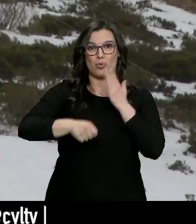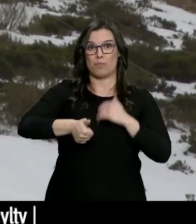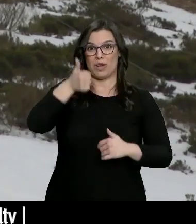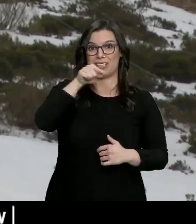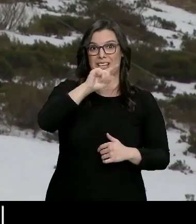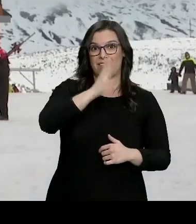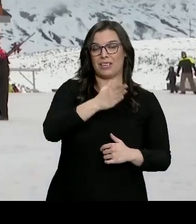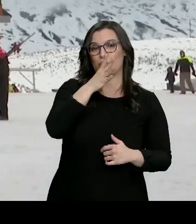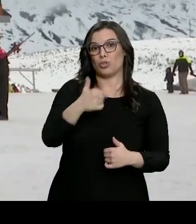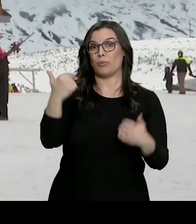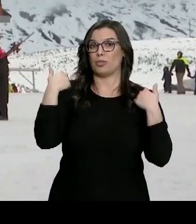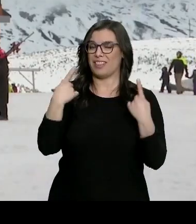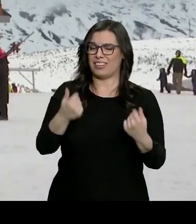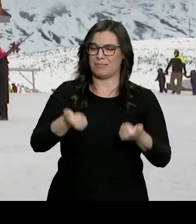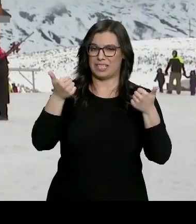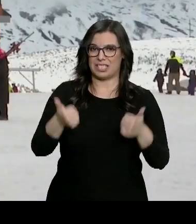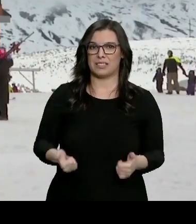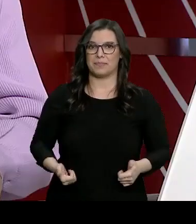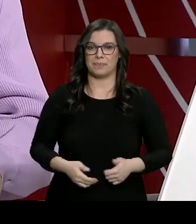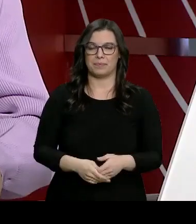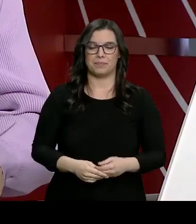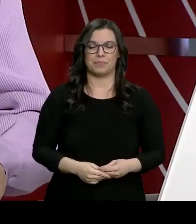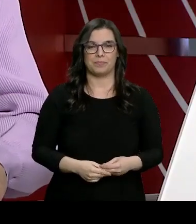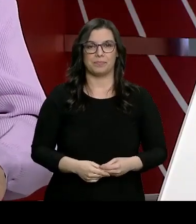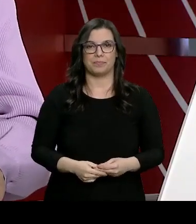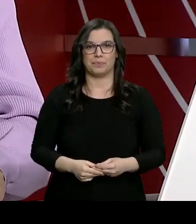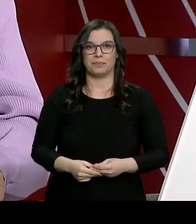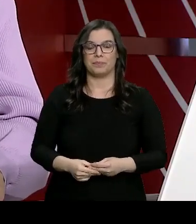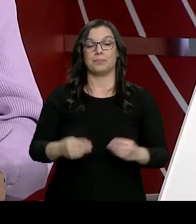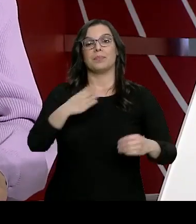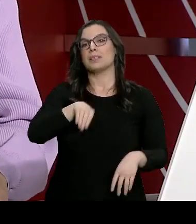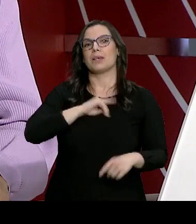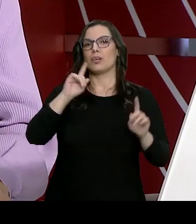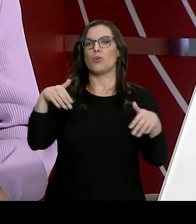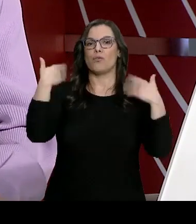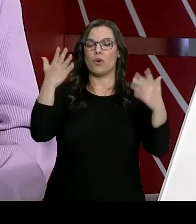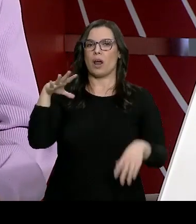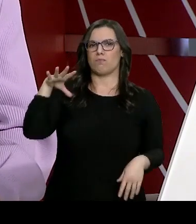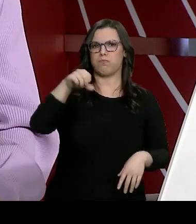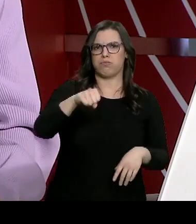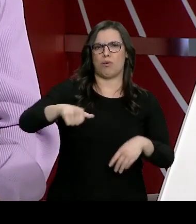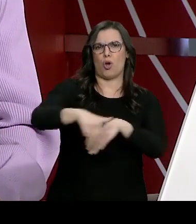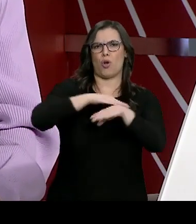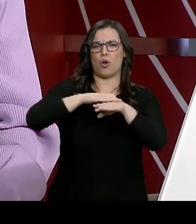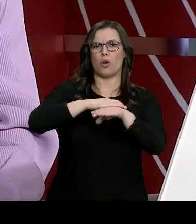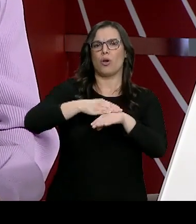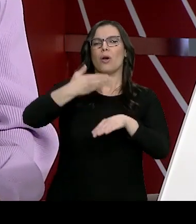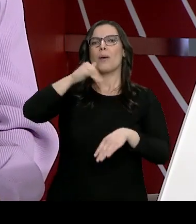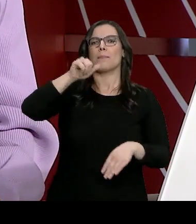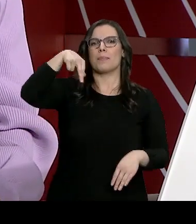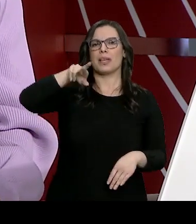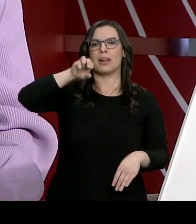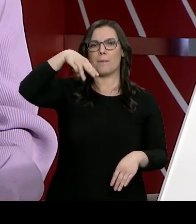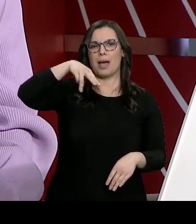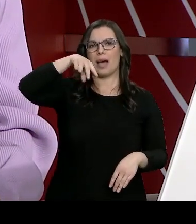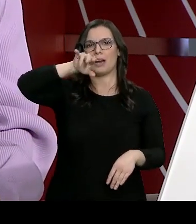responsabilidad es más necesaria que nunca. Y fuera de España, golpe de Estado en Birmania. Su ejército se